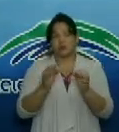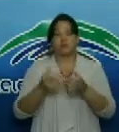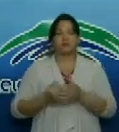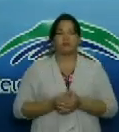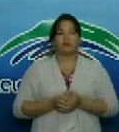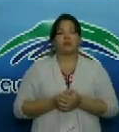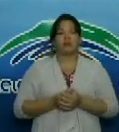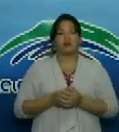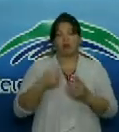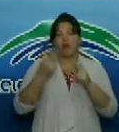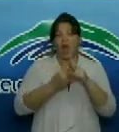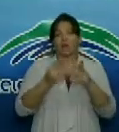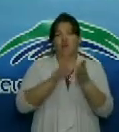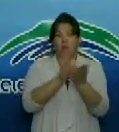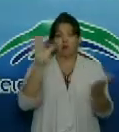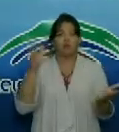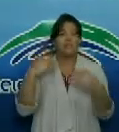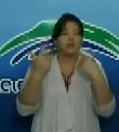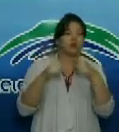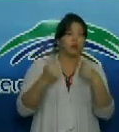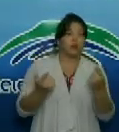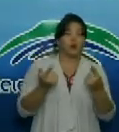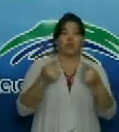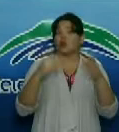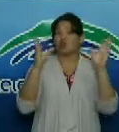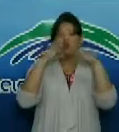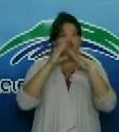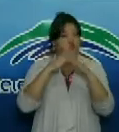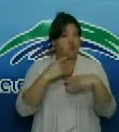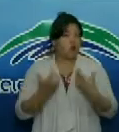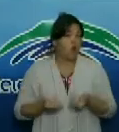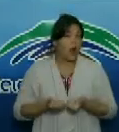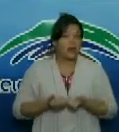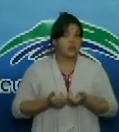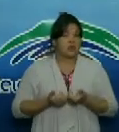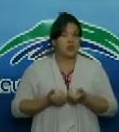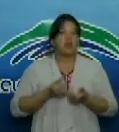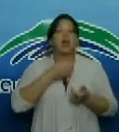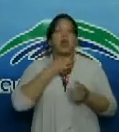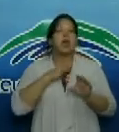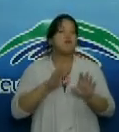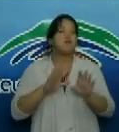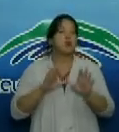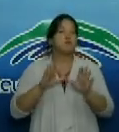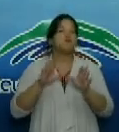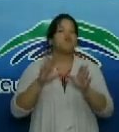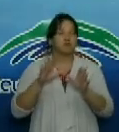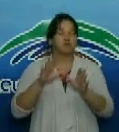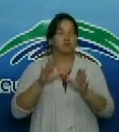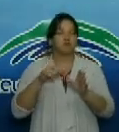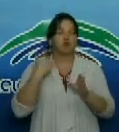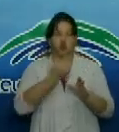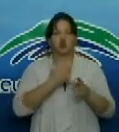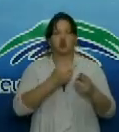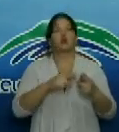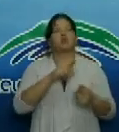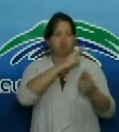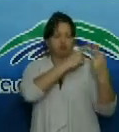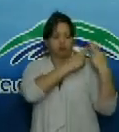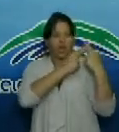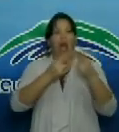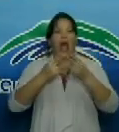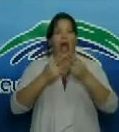enfrentar al nuevo coronavirus sin descuidar el resto de los programas es asumido con responsabilidad